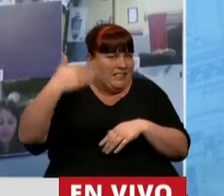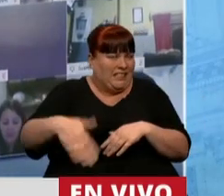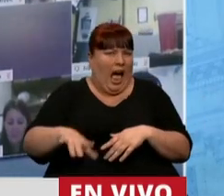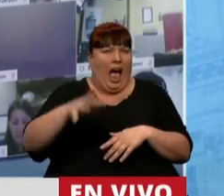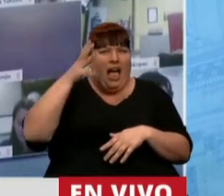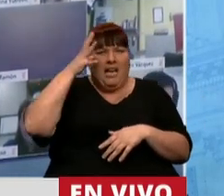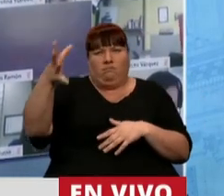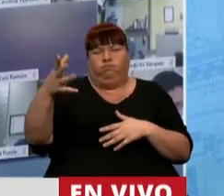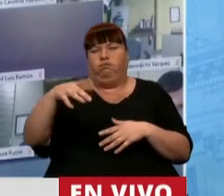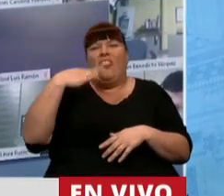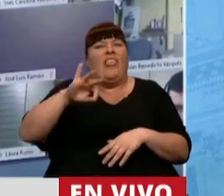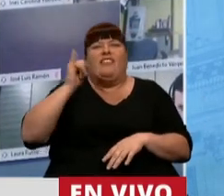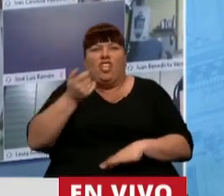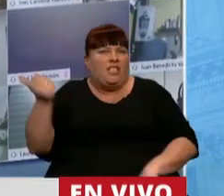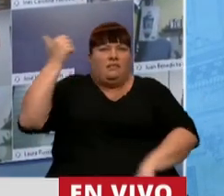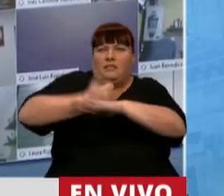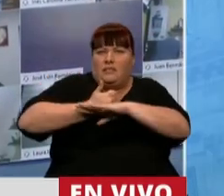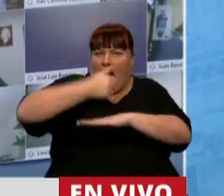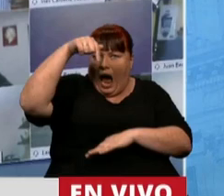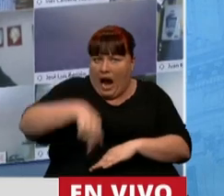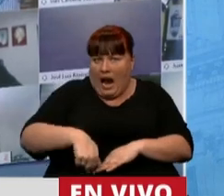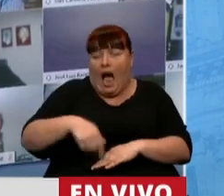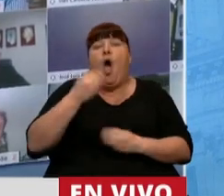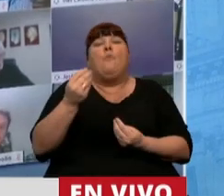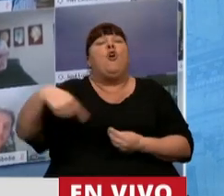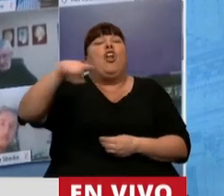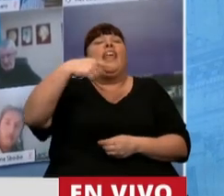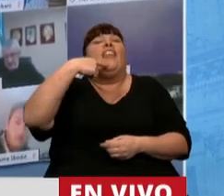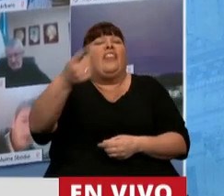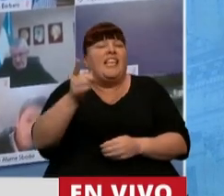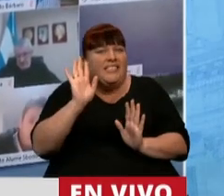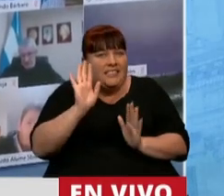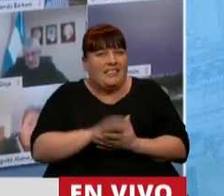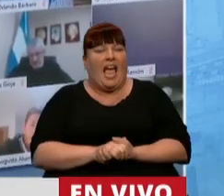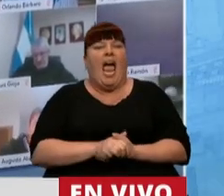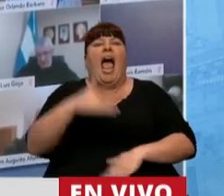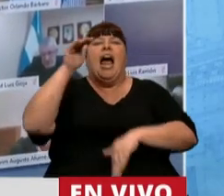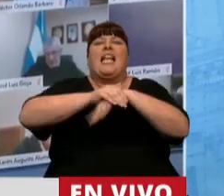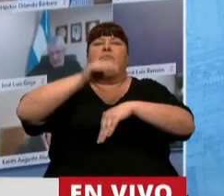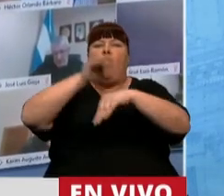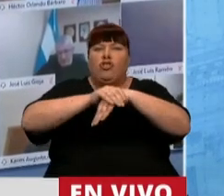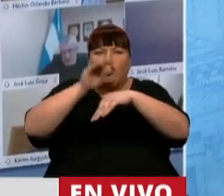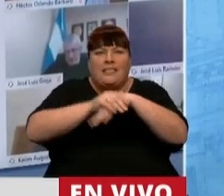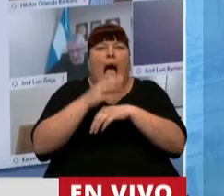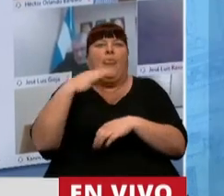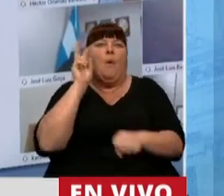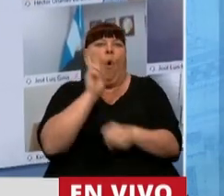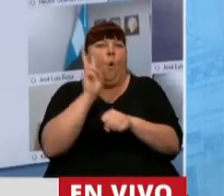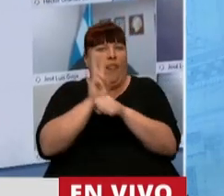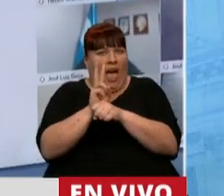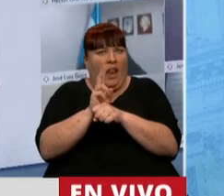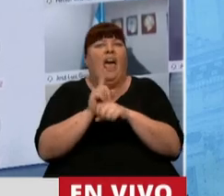por la violencia de tener que estar acá, porque a los que dicen de la responsabilidad y del cuidado,